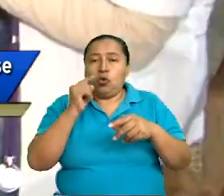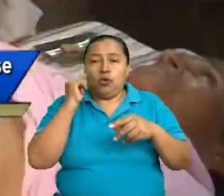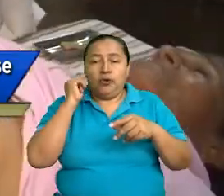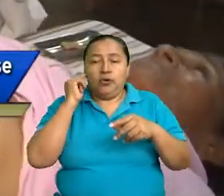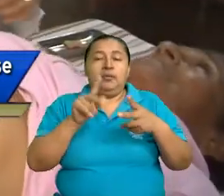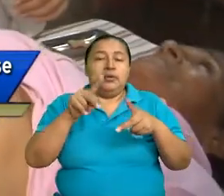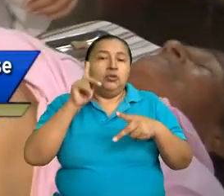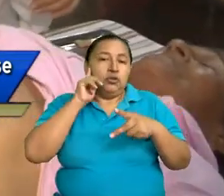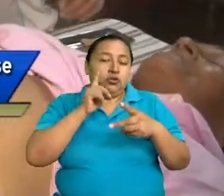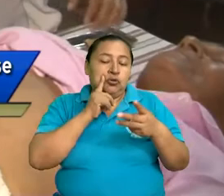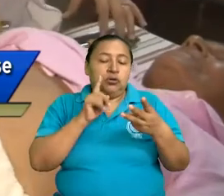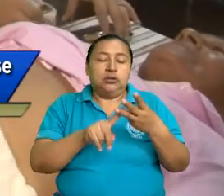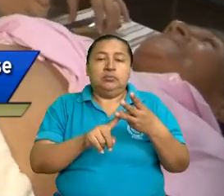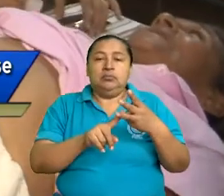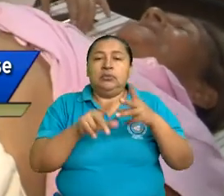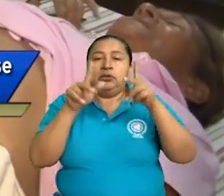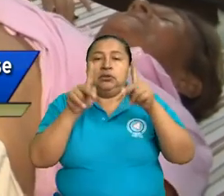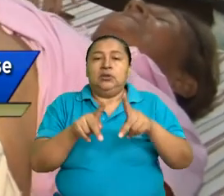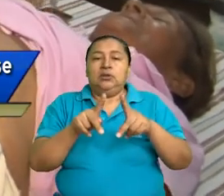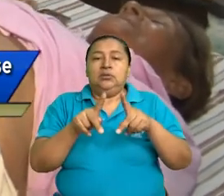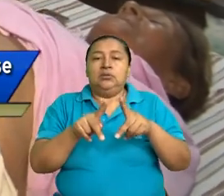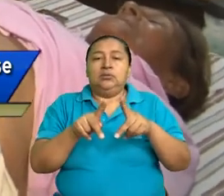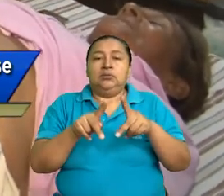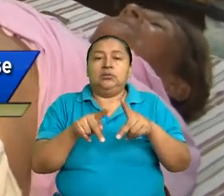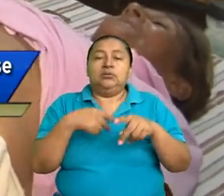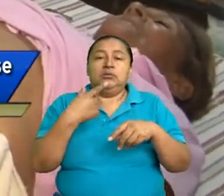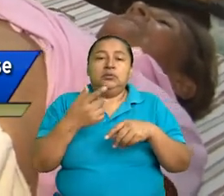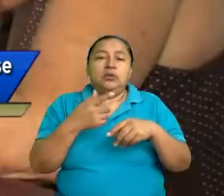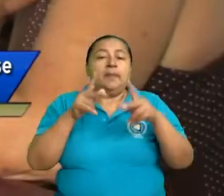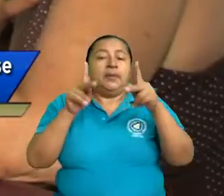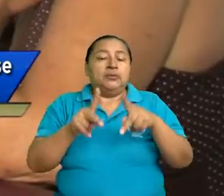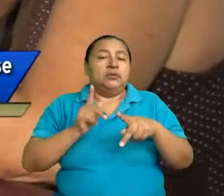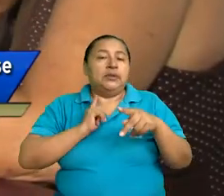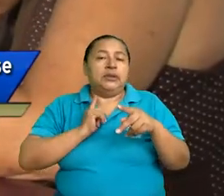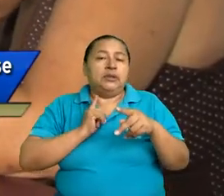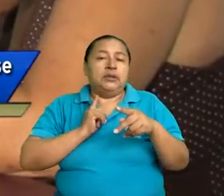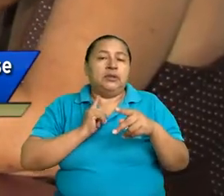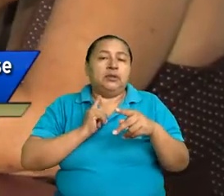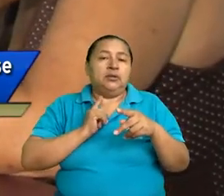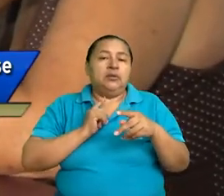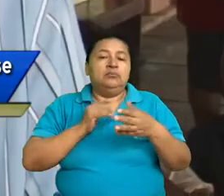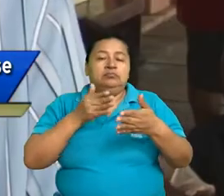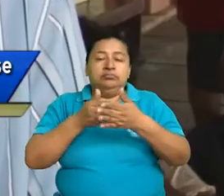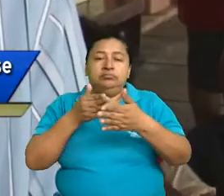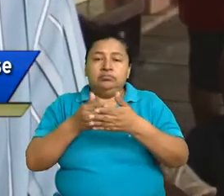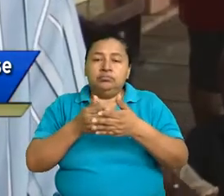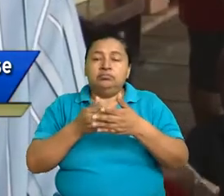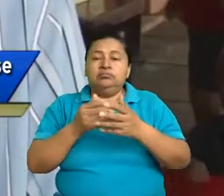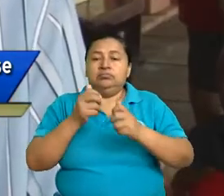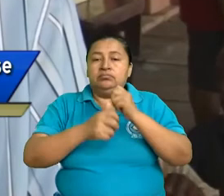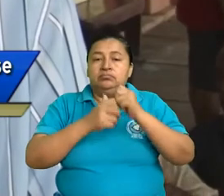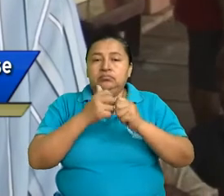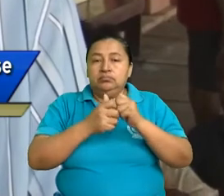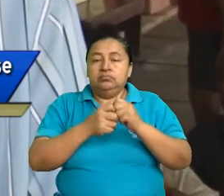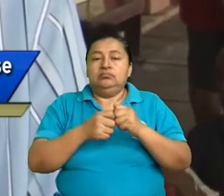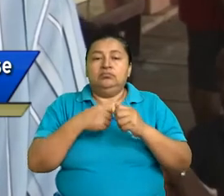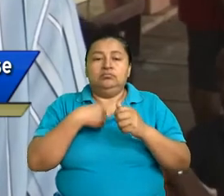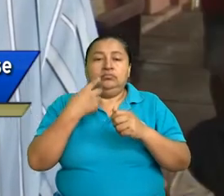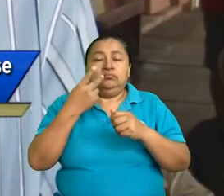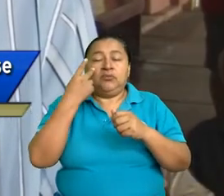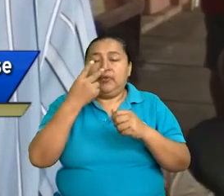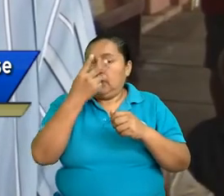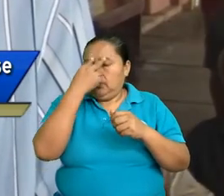personas sordas, las personas con limitaciones en la parte